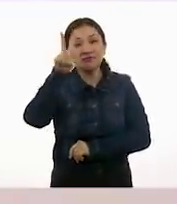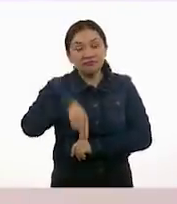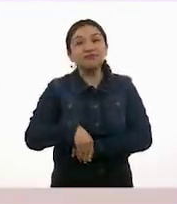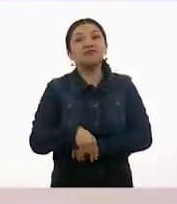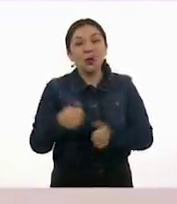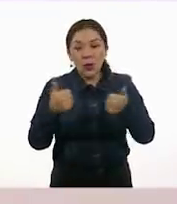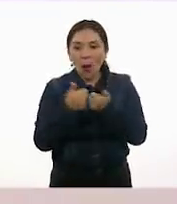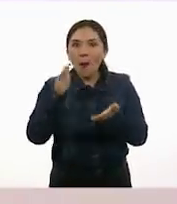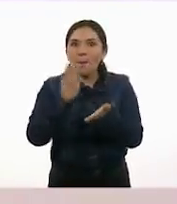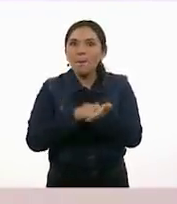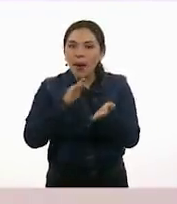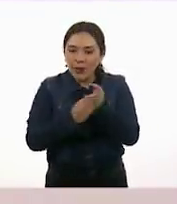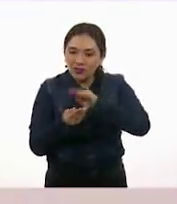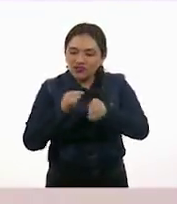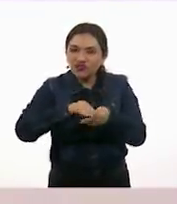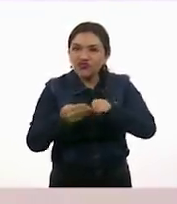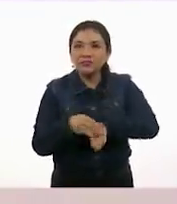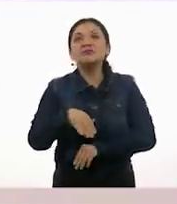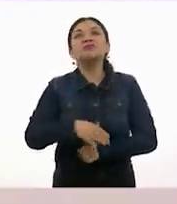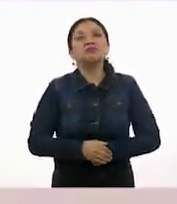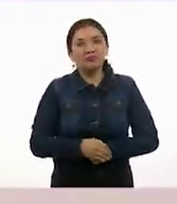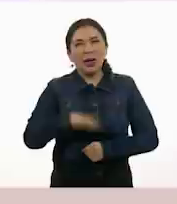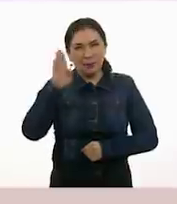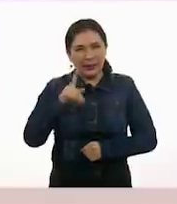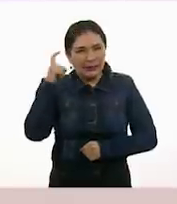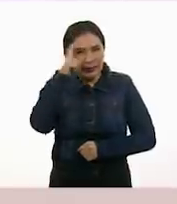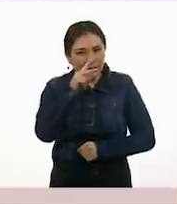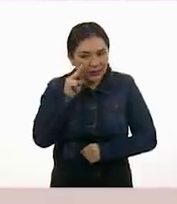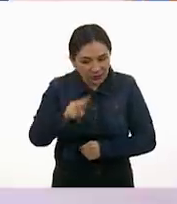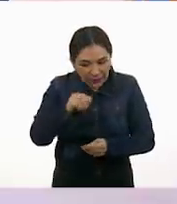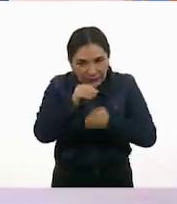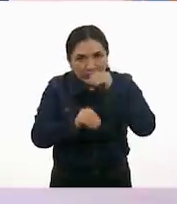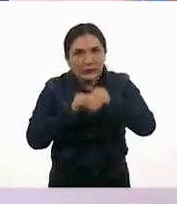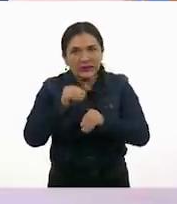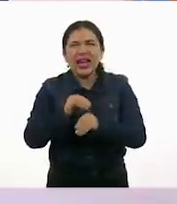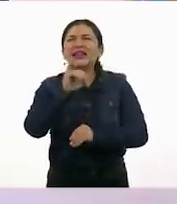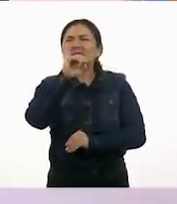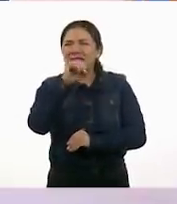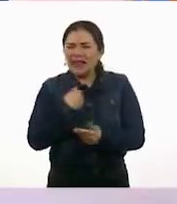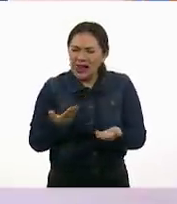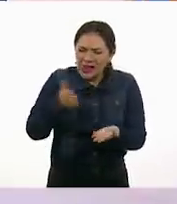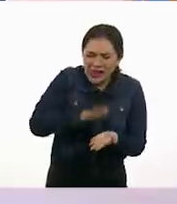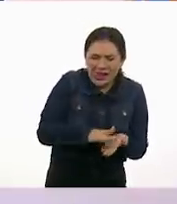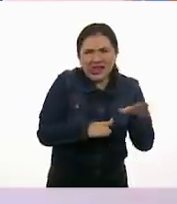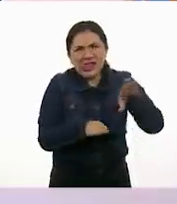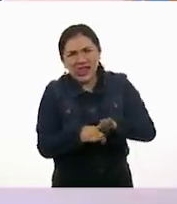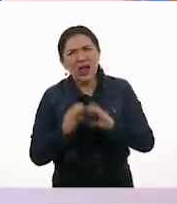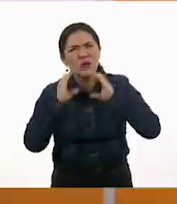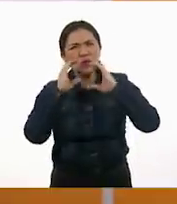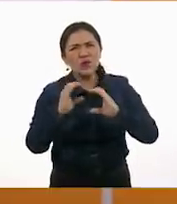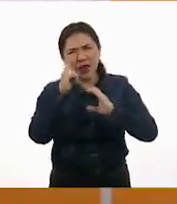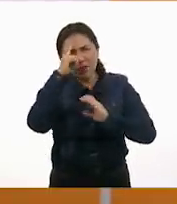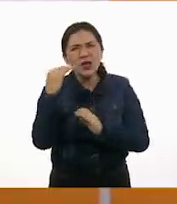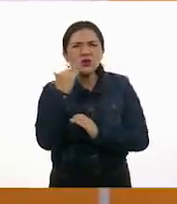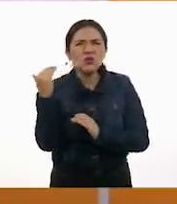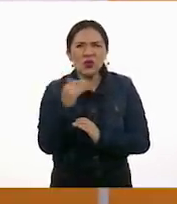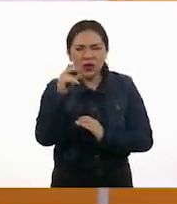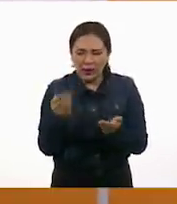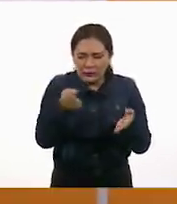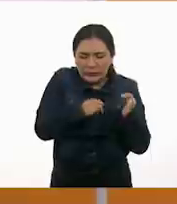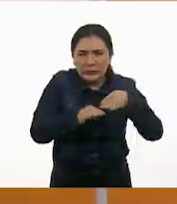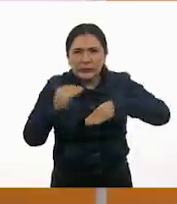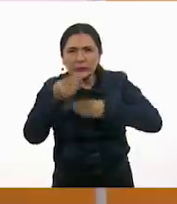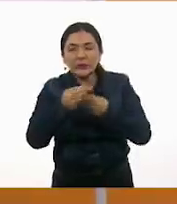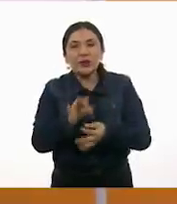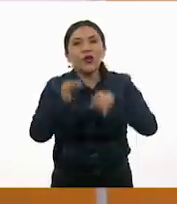hechos de papel. Ay, te han de haber costado un poco de trabajo, ¿verdad? Sí, doblar el papel y con mucho cuidado para que no queden descuadrados y